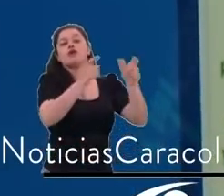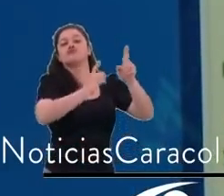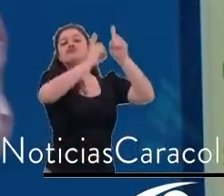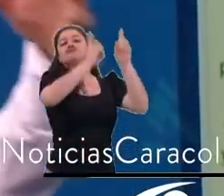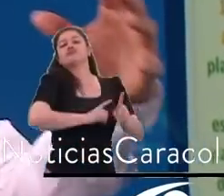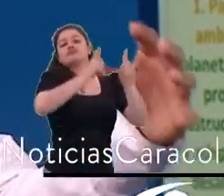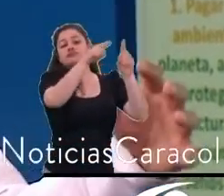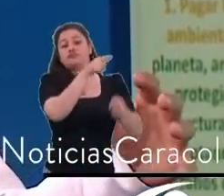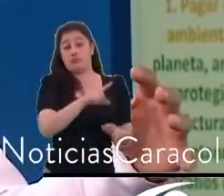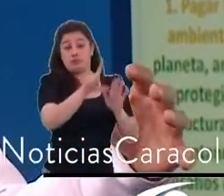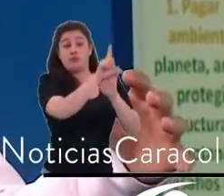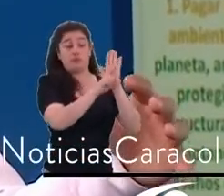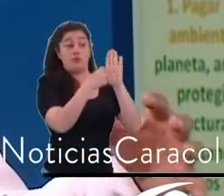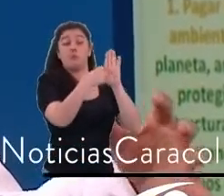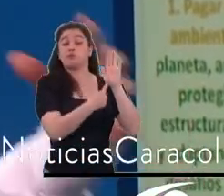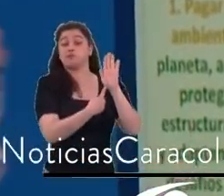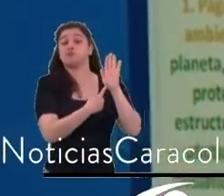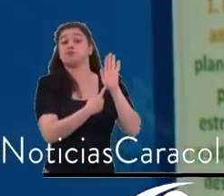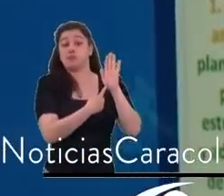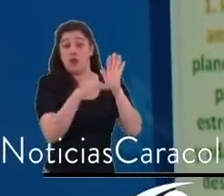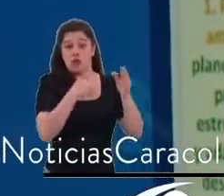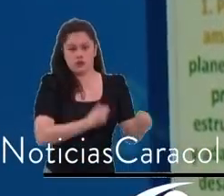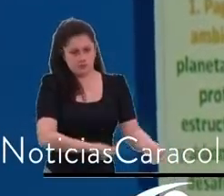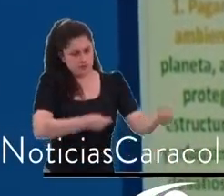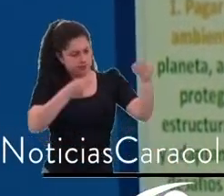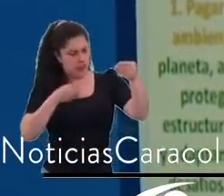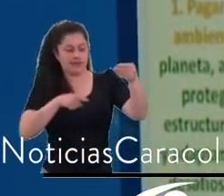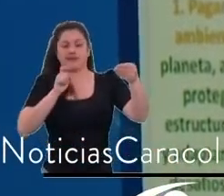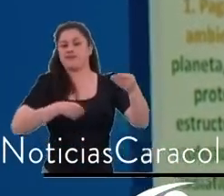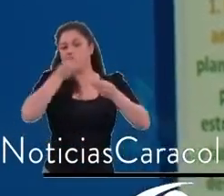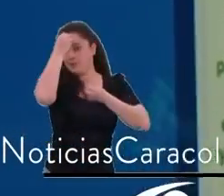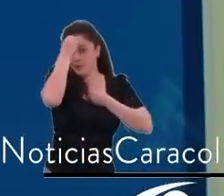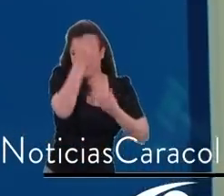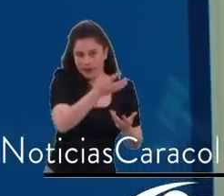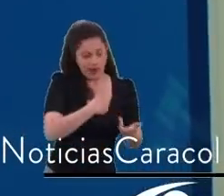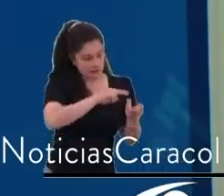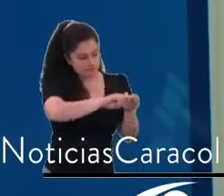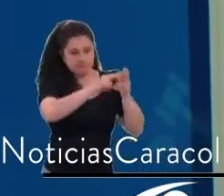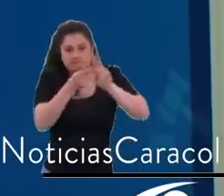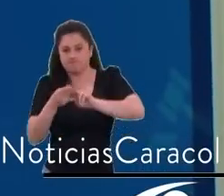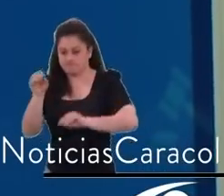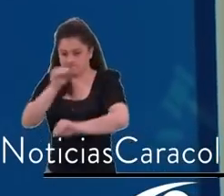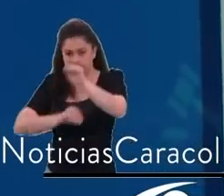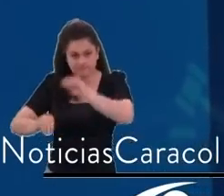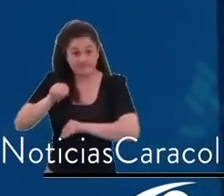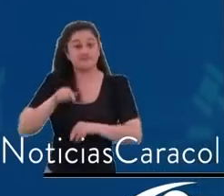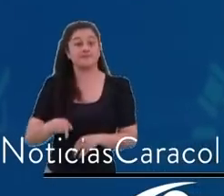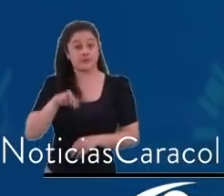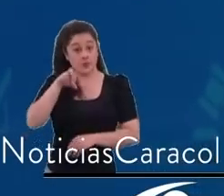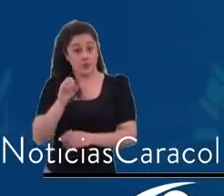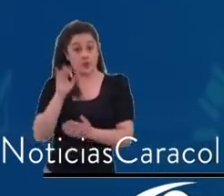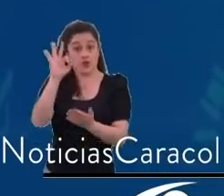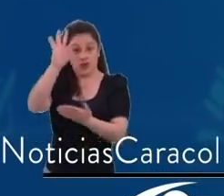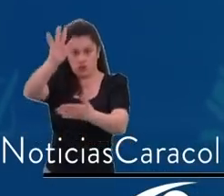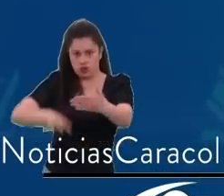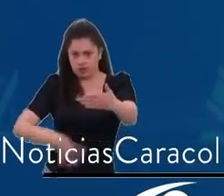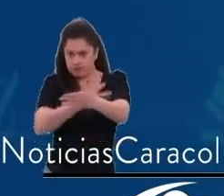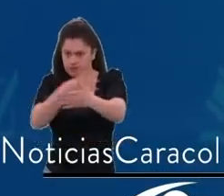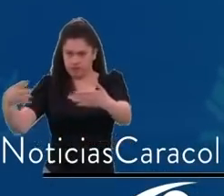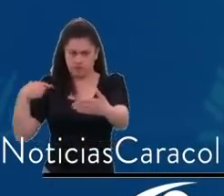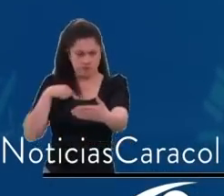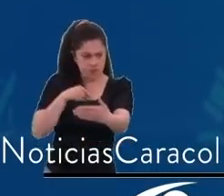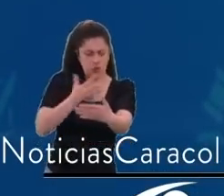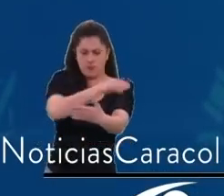Bogotá, que fue el que dijo que Bogotá iba a tener 20 localidades. Nos dijo, ustedes en el POT decidan cuántas para que la gente tenga los servicios sociales